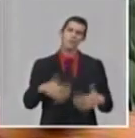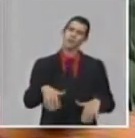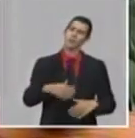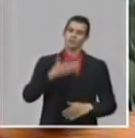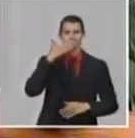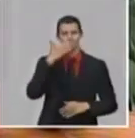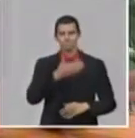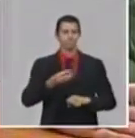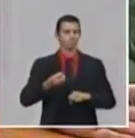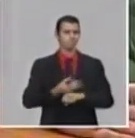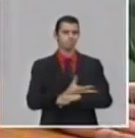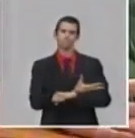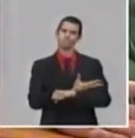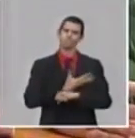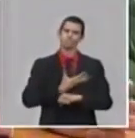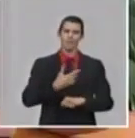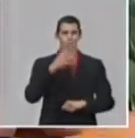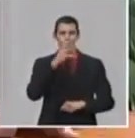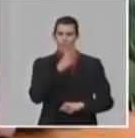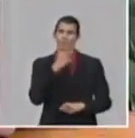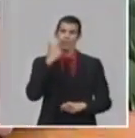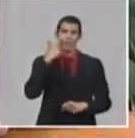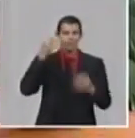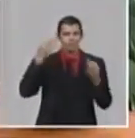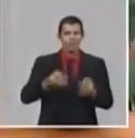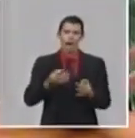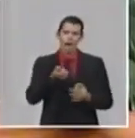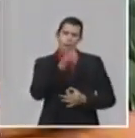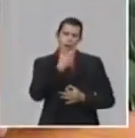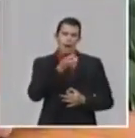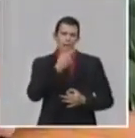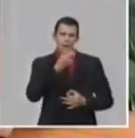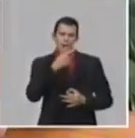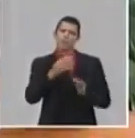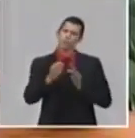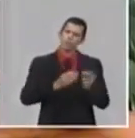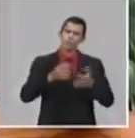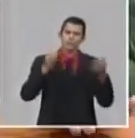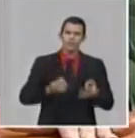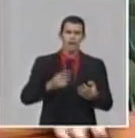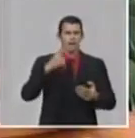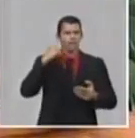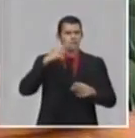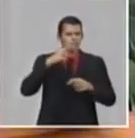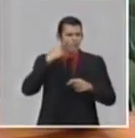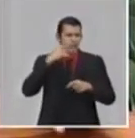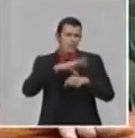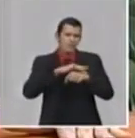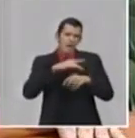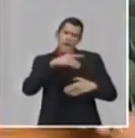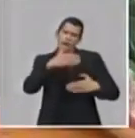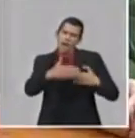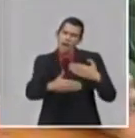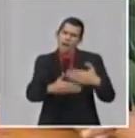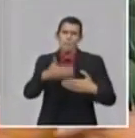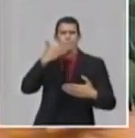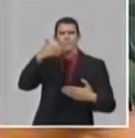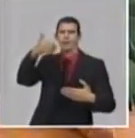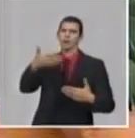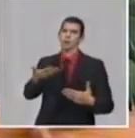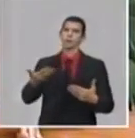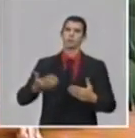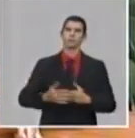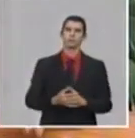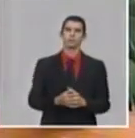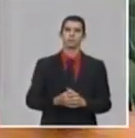telefónico, y quería saber cómo estaban los pacientes, me digo, bien, van evolucionando bien. Ahora, en estos momentos,